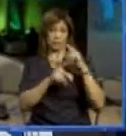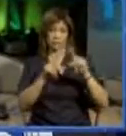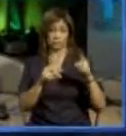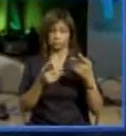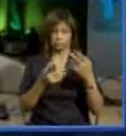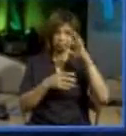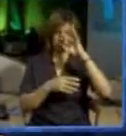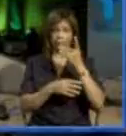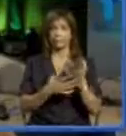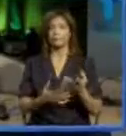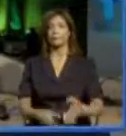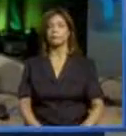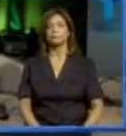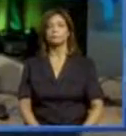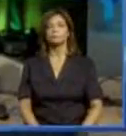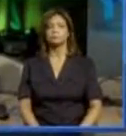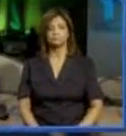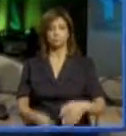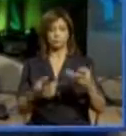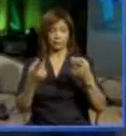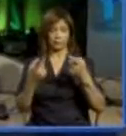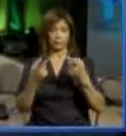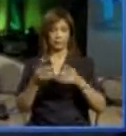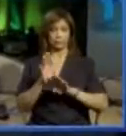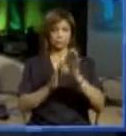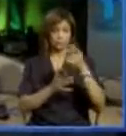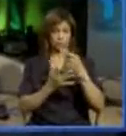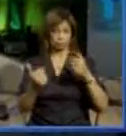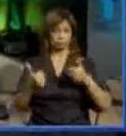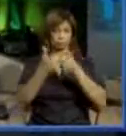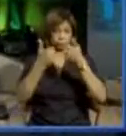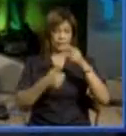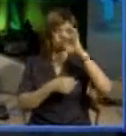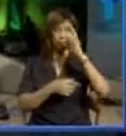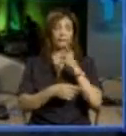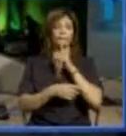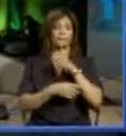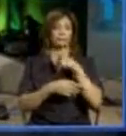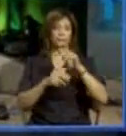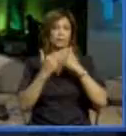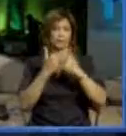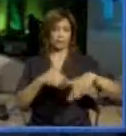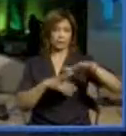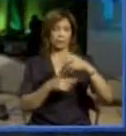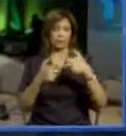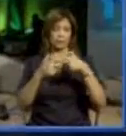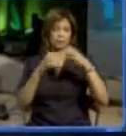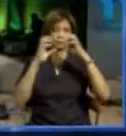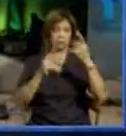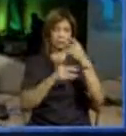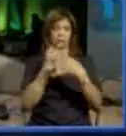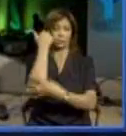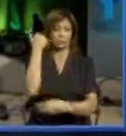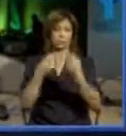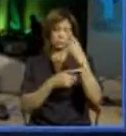Dominicana. Los retos de desarrollo que se están enfrentando en el país son en áreas como la energía, la educación, la